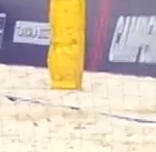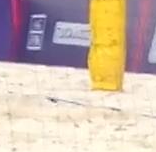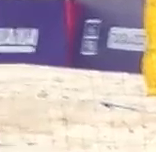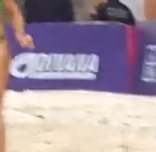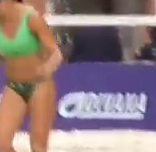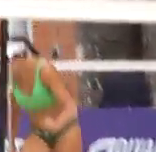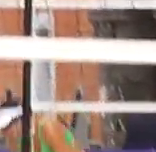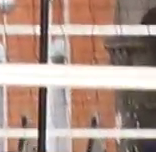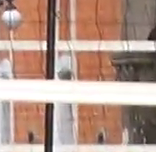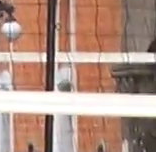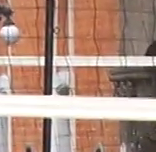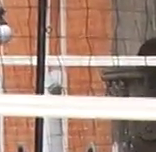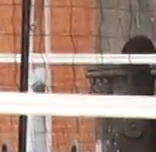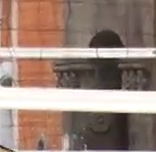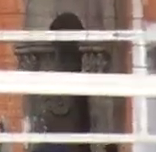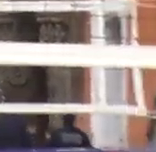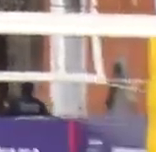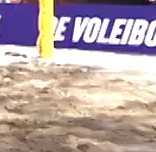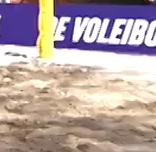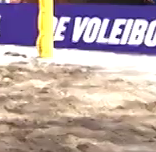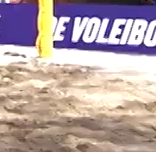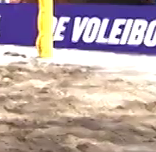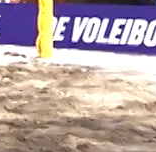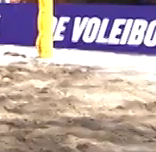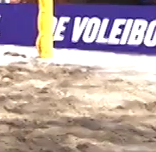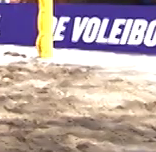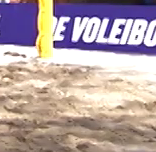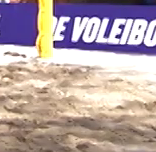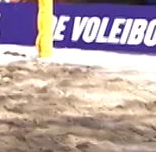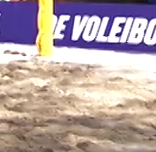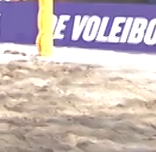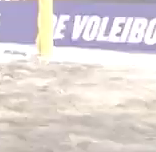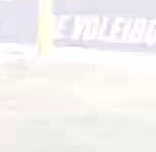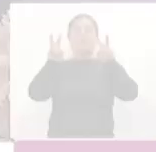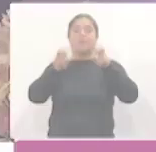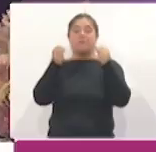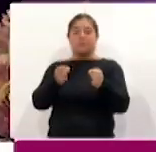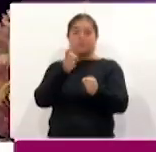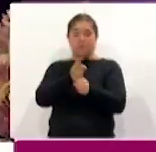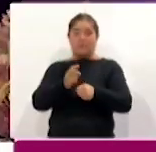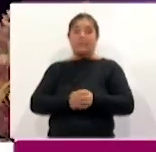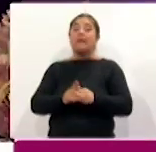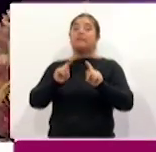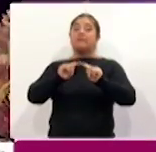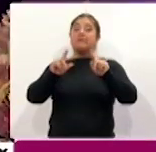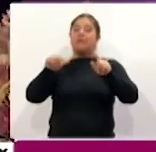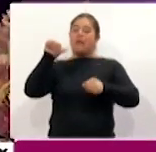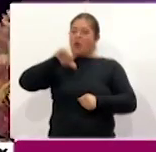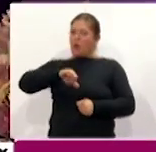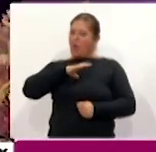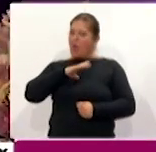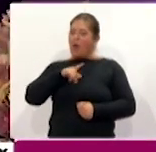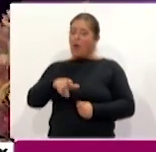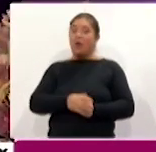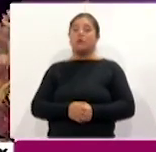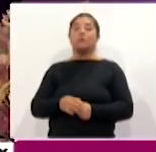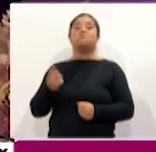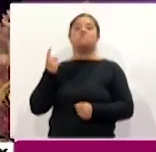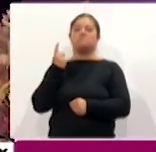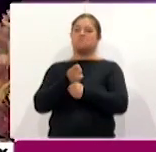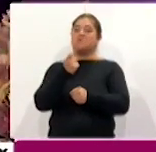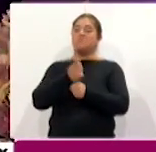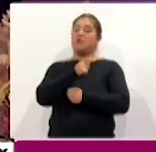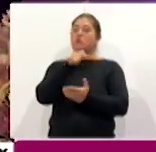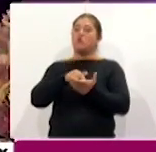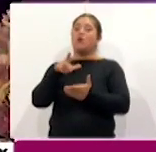ello es que durante 22 meses la entidad se ha mantenido como el estado más seguro del país. Tlaxcala hoy está en primer lugar a nivel